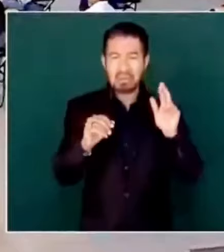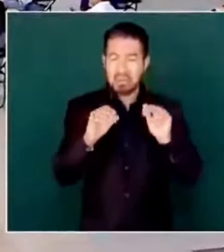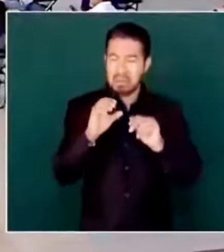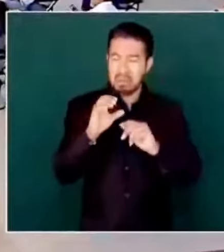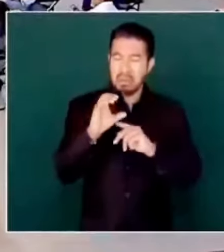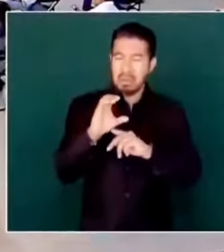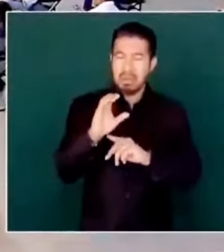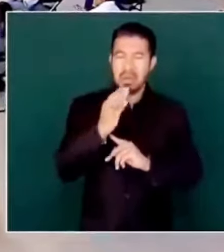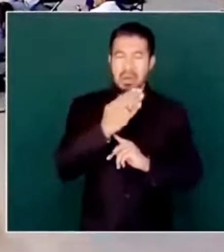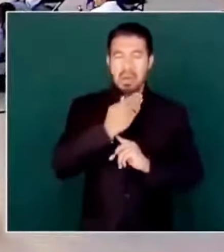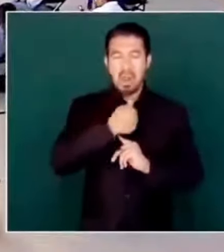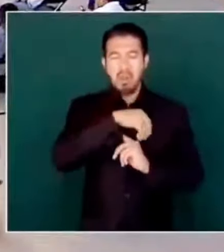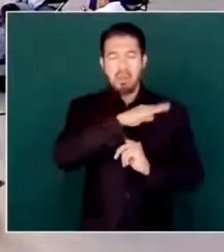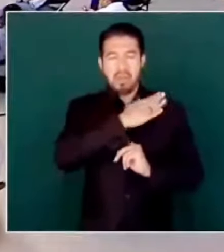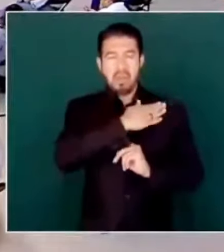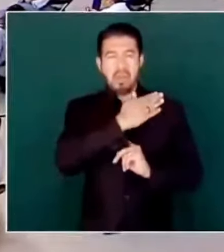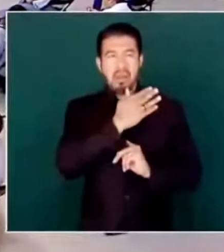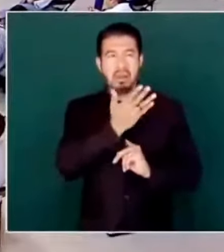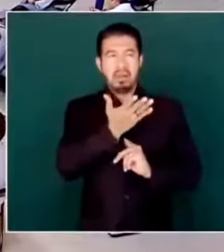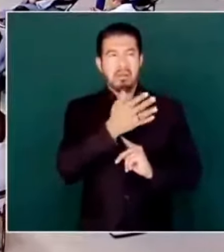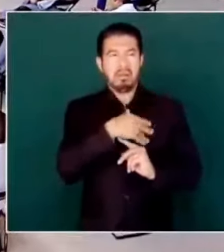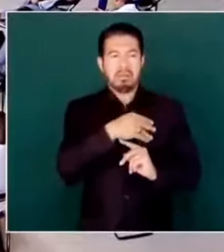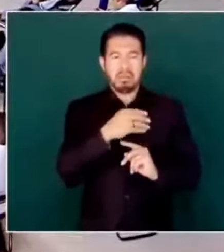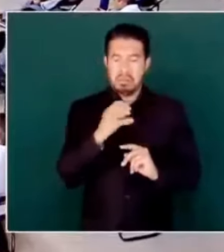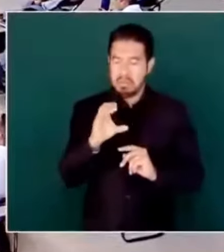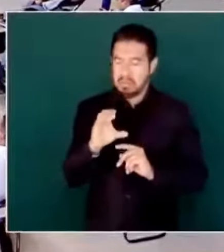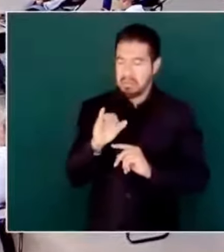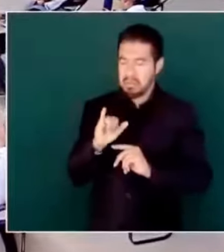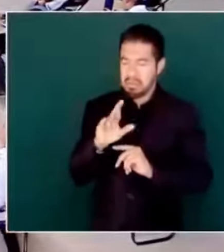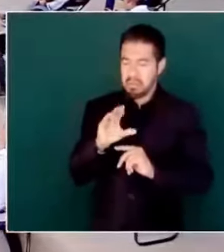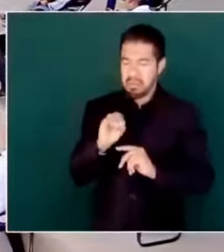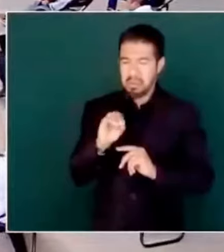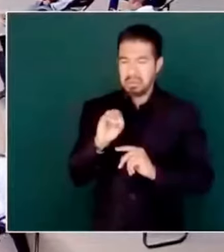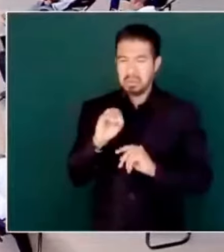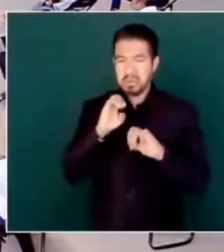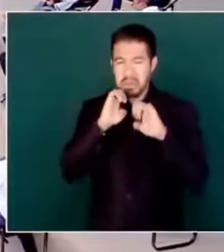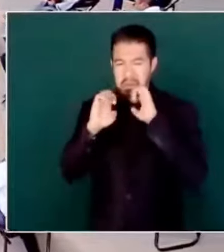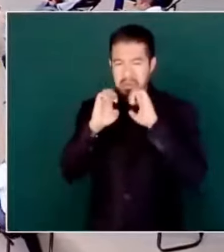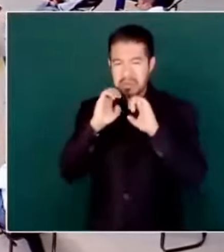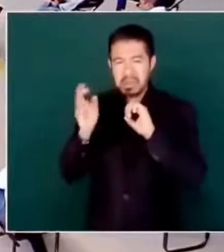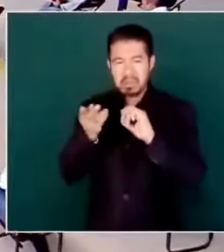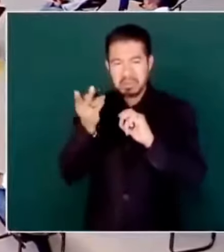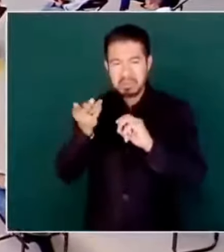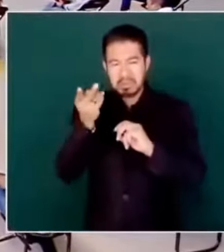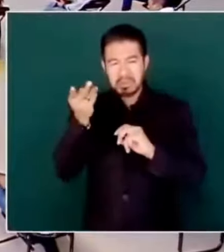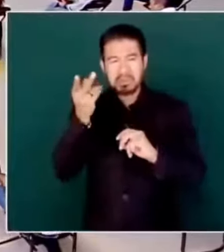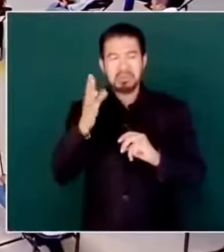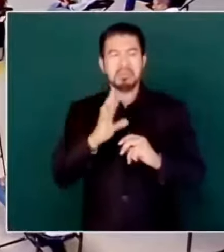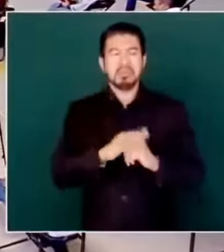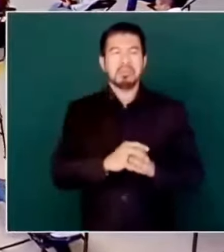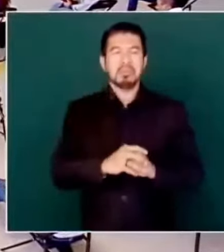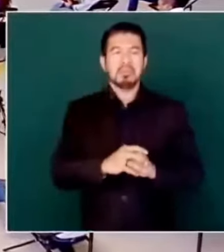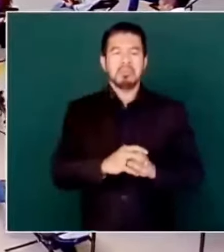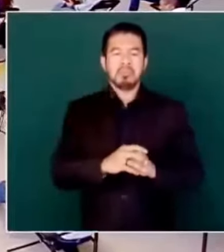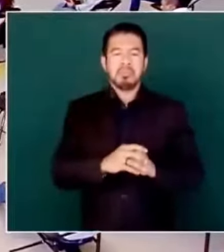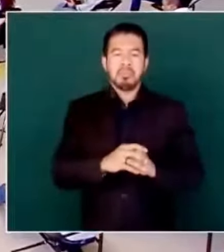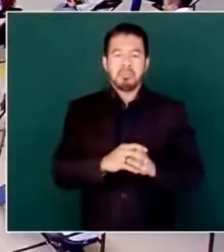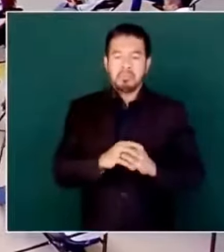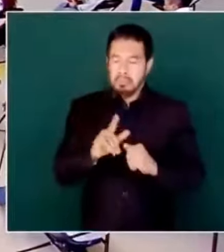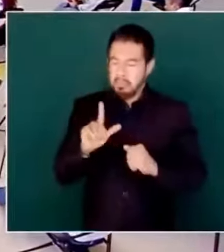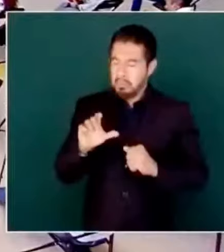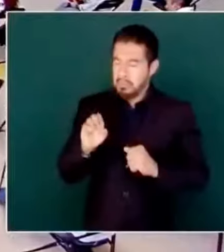por Ciro, por López